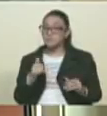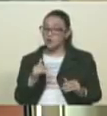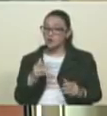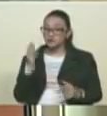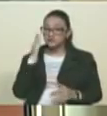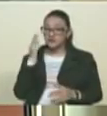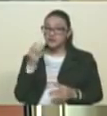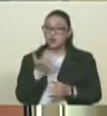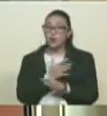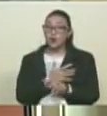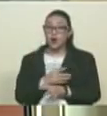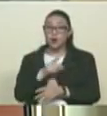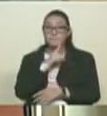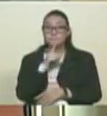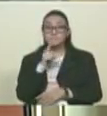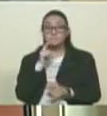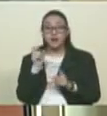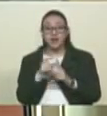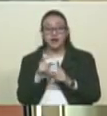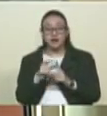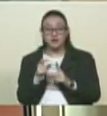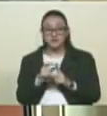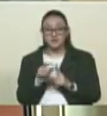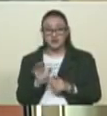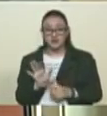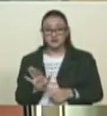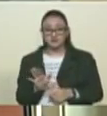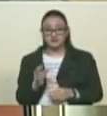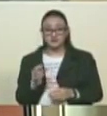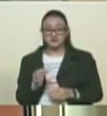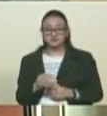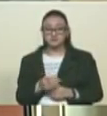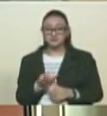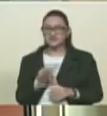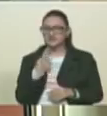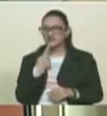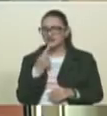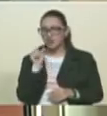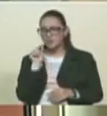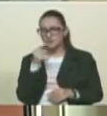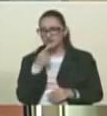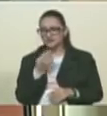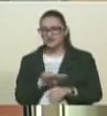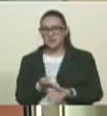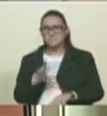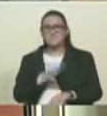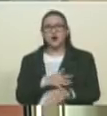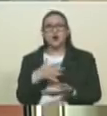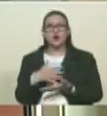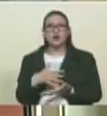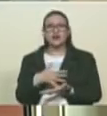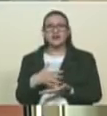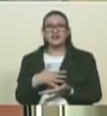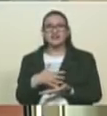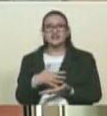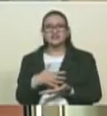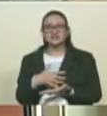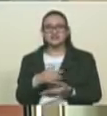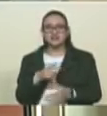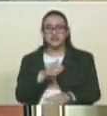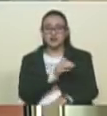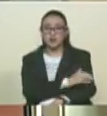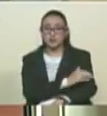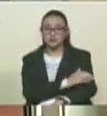de palabras y donde se señala la peor crisis, así lo señala el señor Luis Vicente León, que ha vivido la oposición